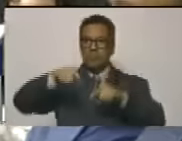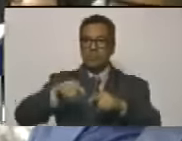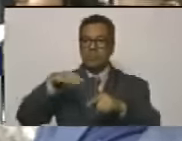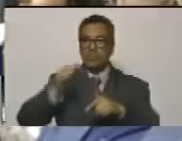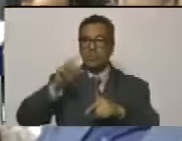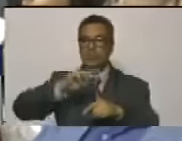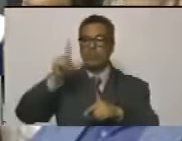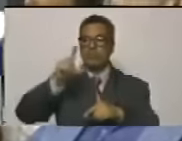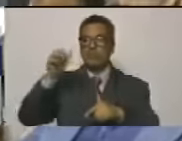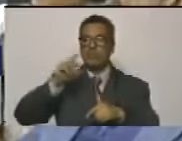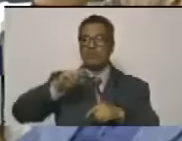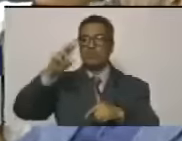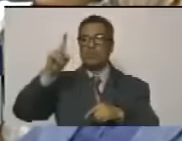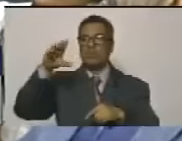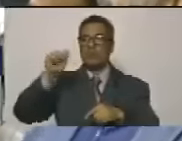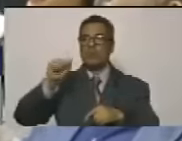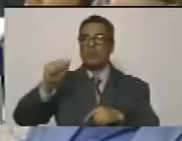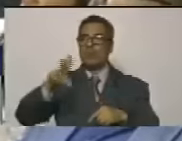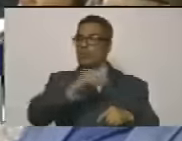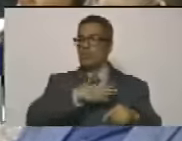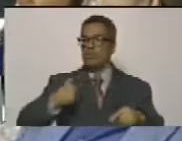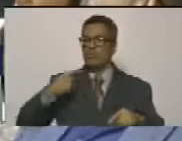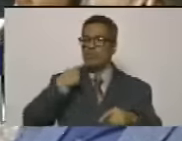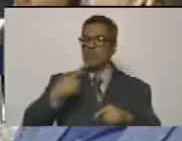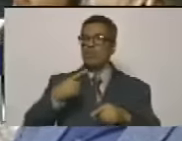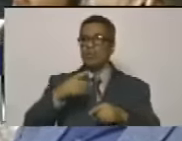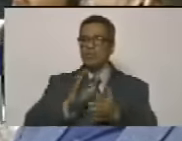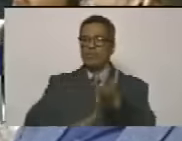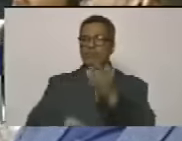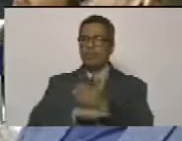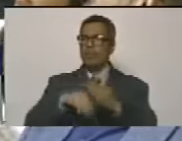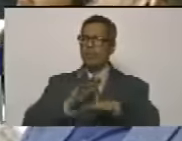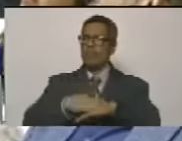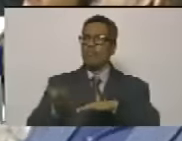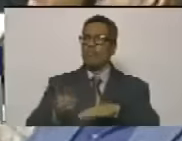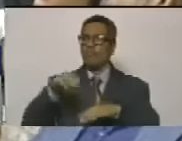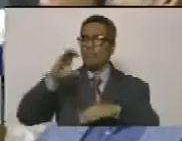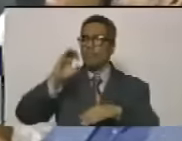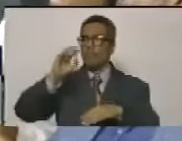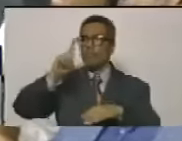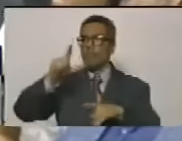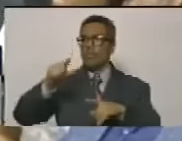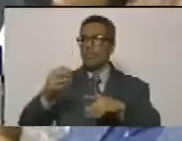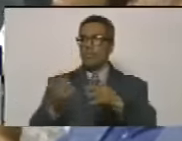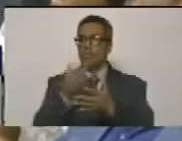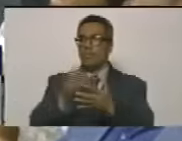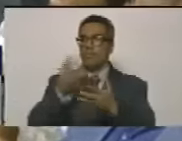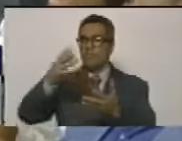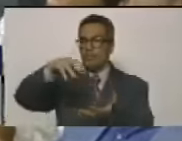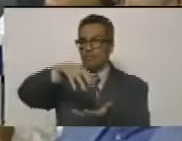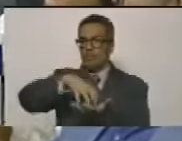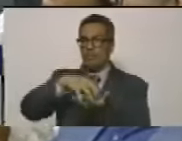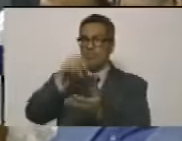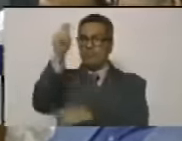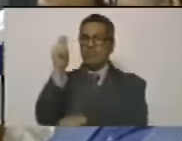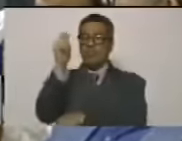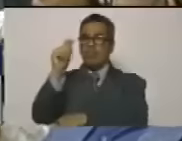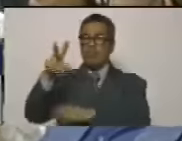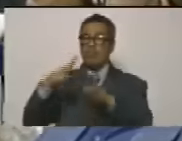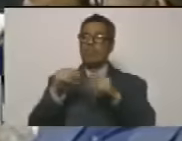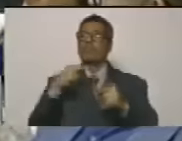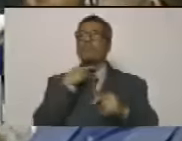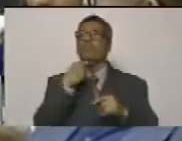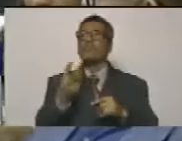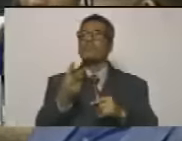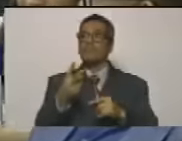camarada llamarada. No quiero despedirme porque así como Carlos encendía el parlamento con su voz,